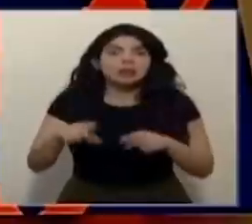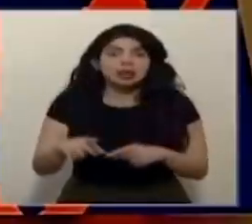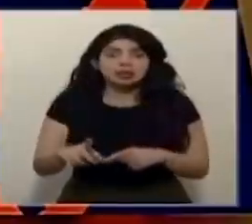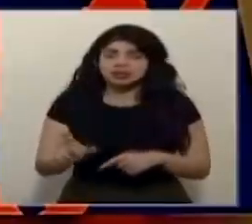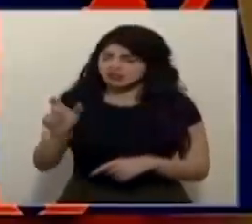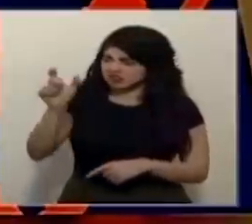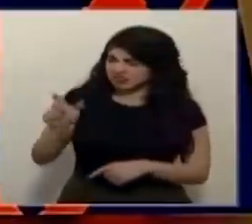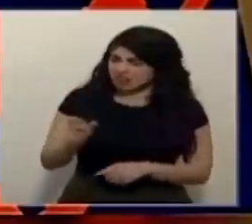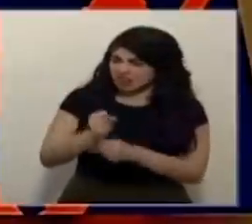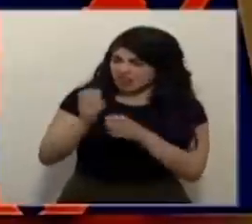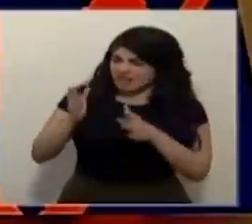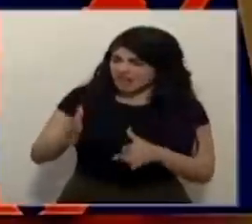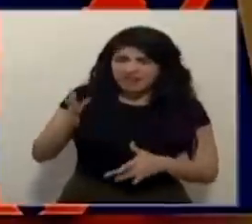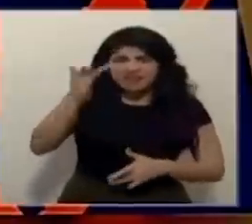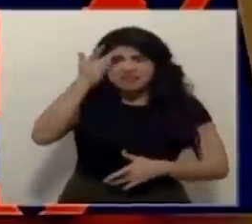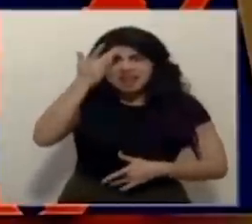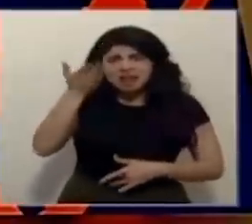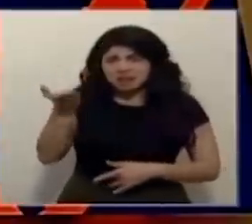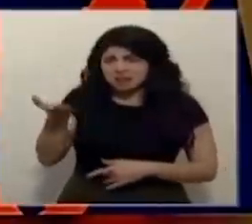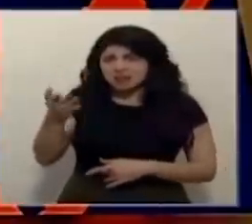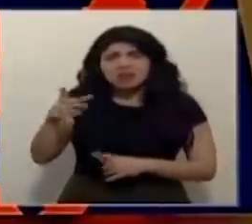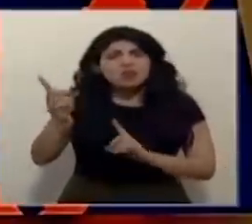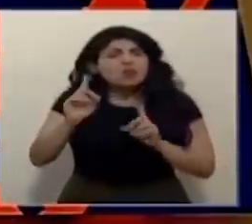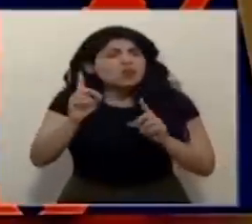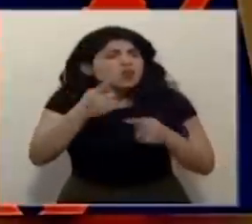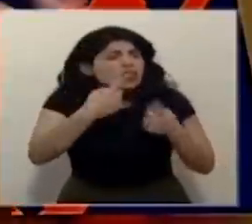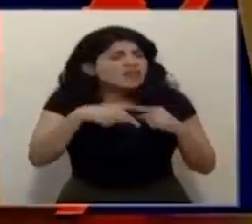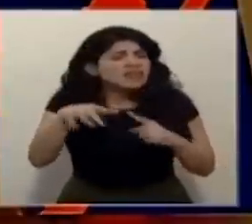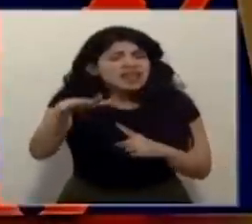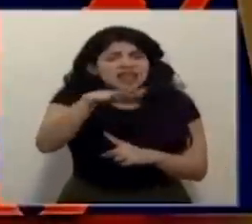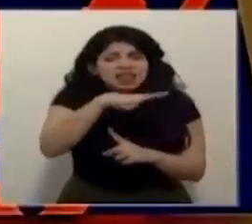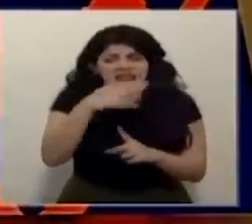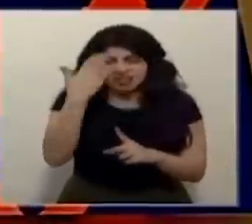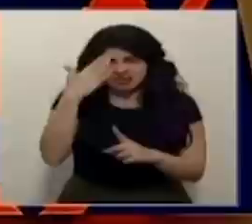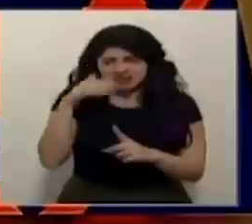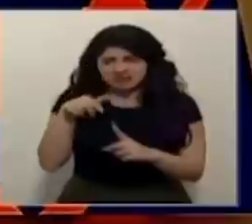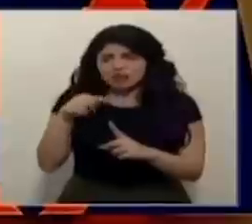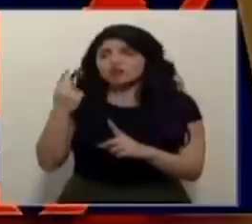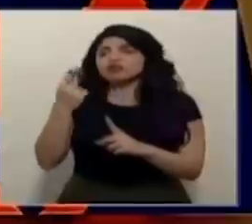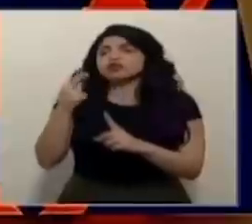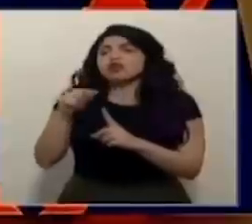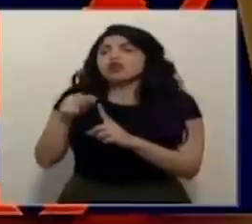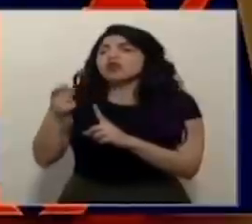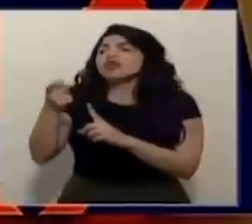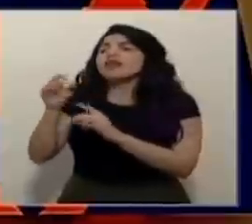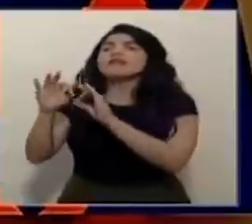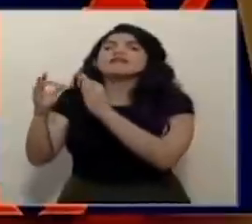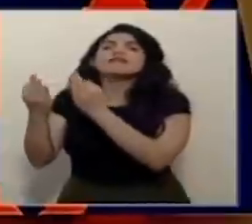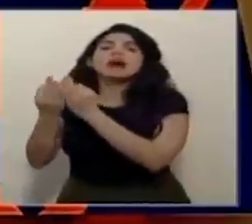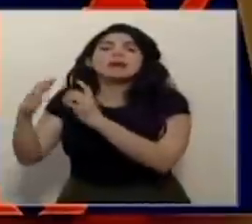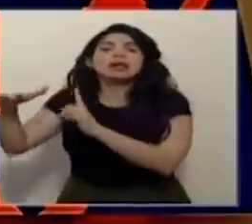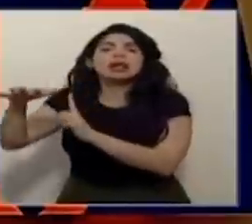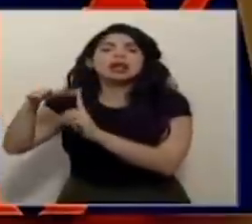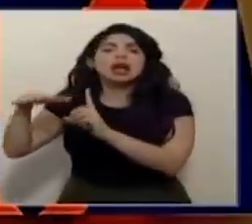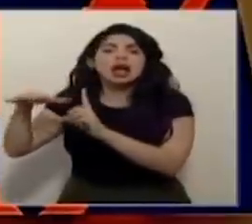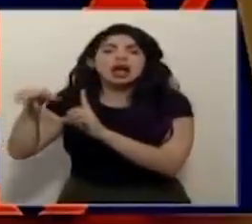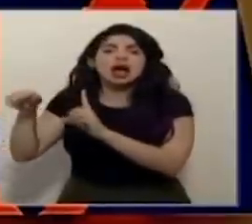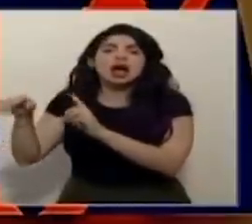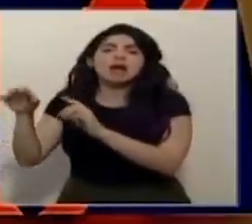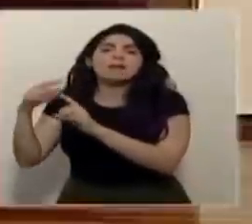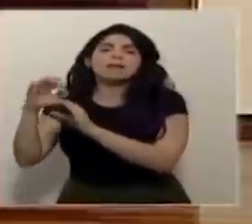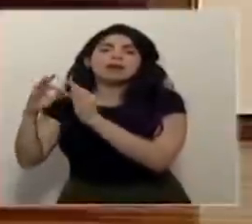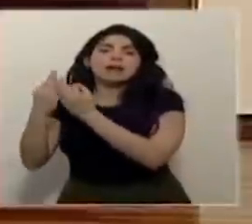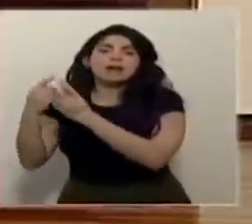positivos algunos funcionarios y no se les identifica el nexo epidemiológico más que el haber estado en contacto con algún familiar que es positivo